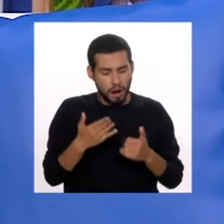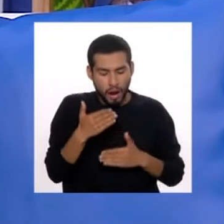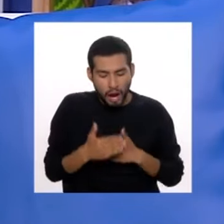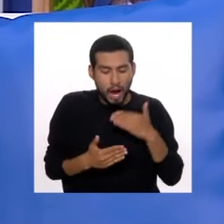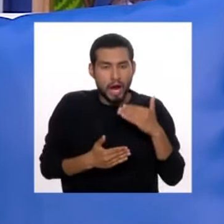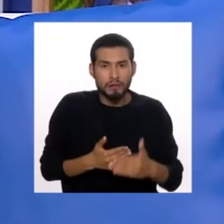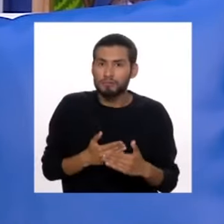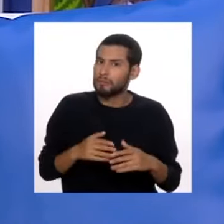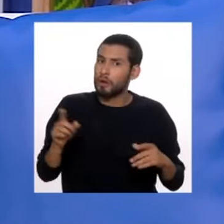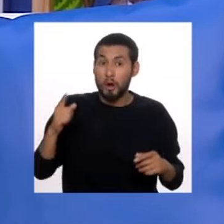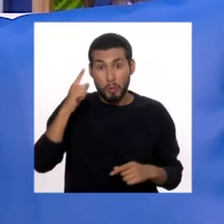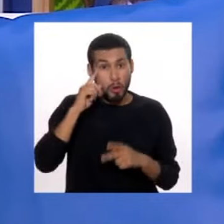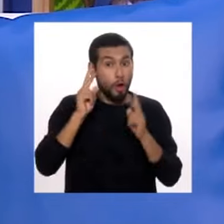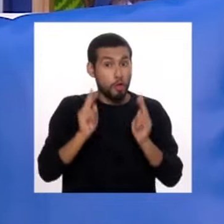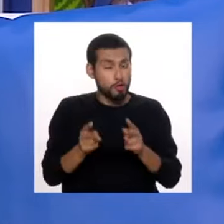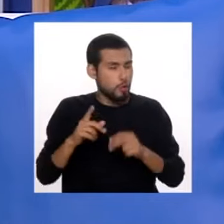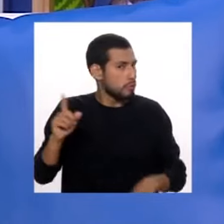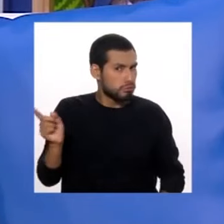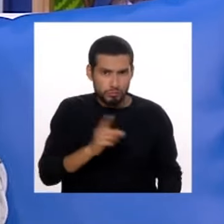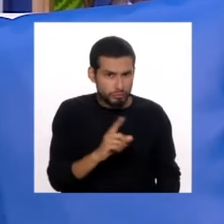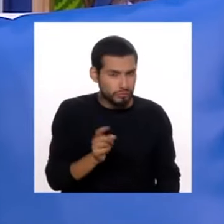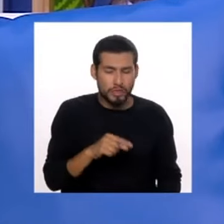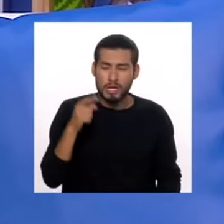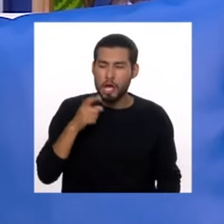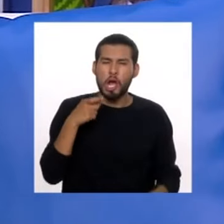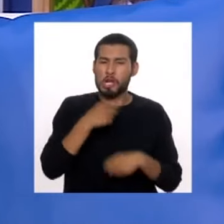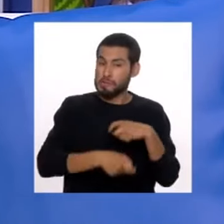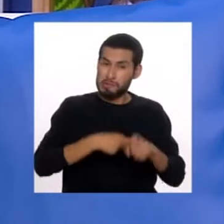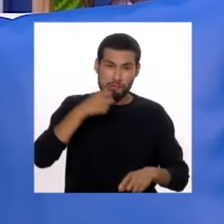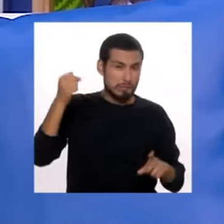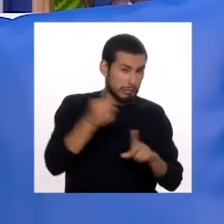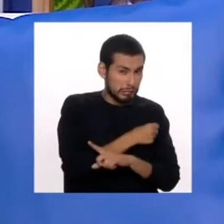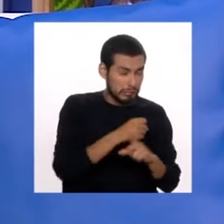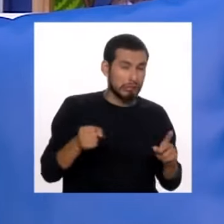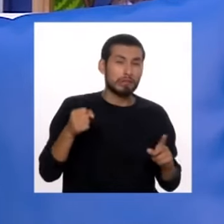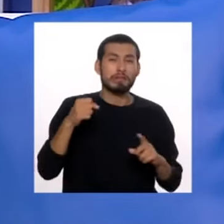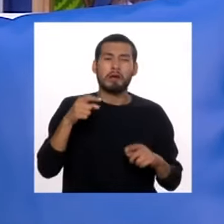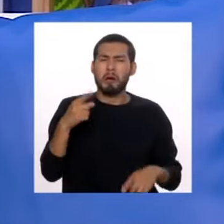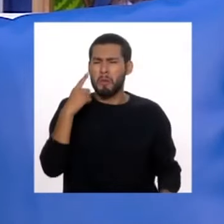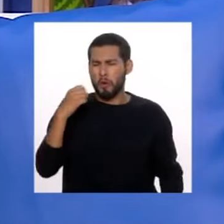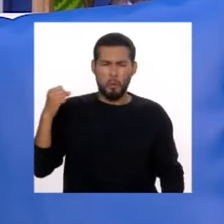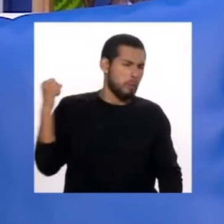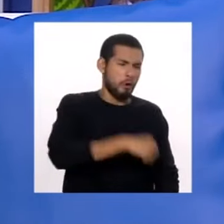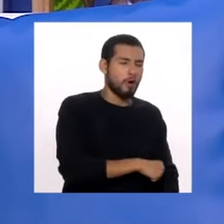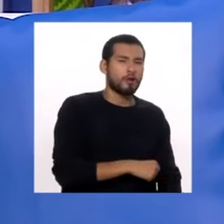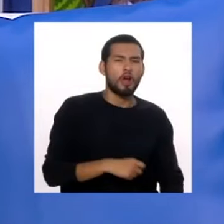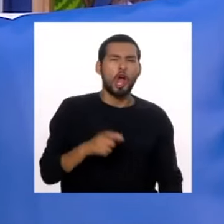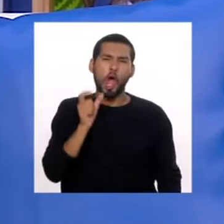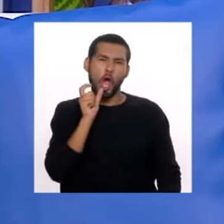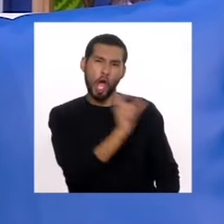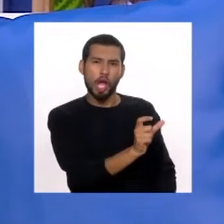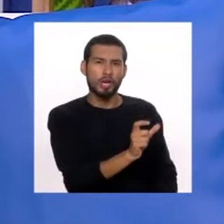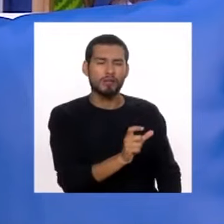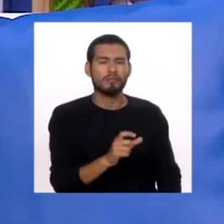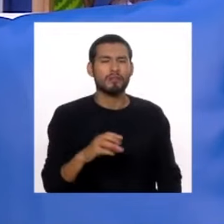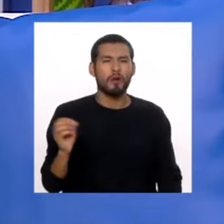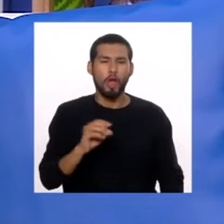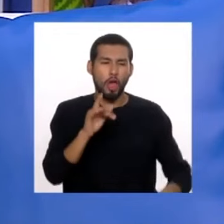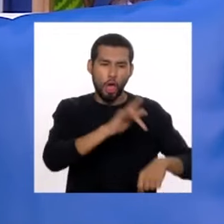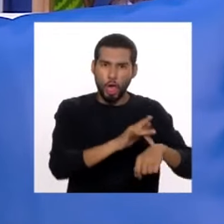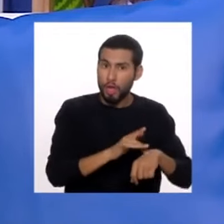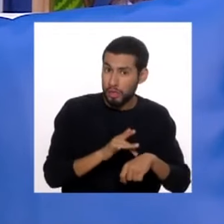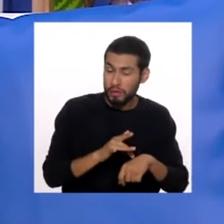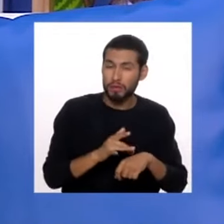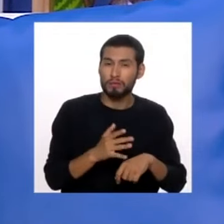paso a que ya no sea normal este maltrato, que ya no sea normal este golpecito, este insulto, este tocamiento